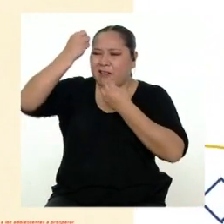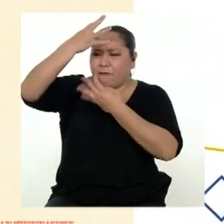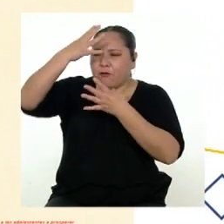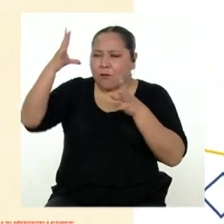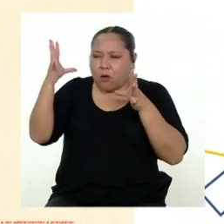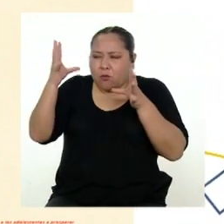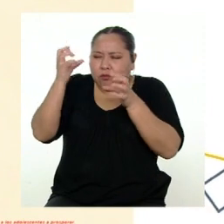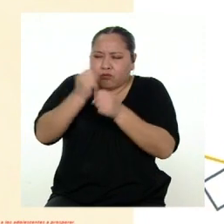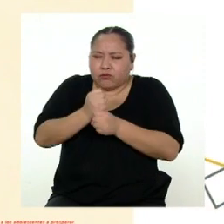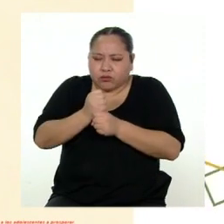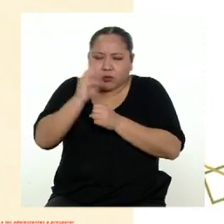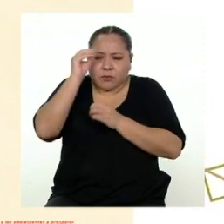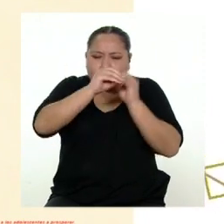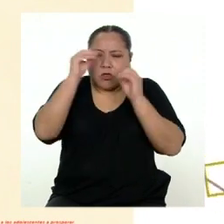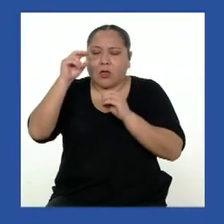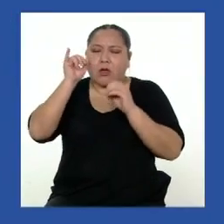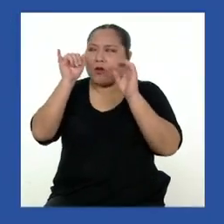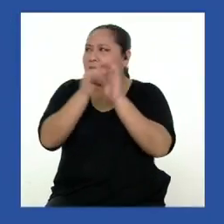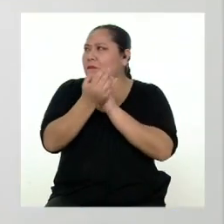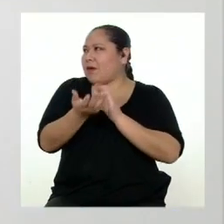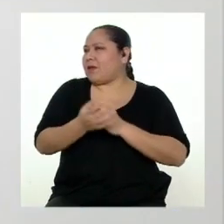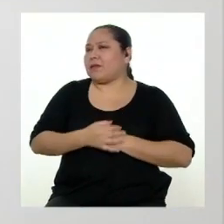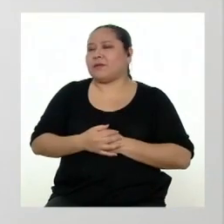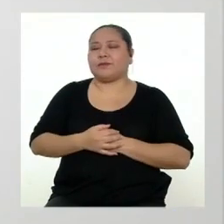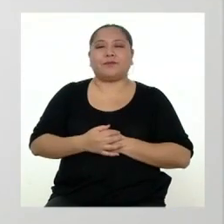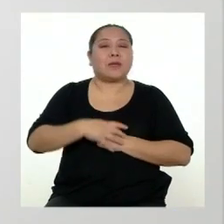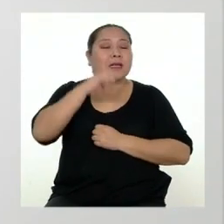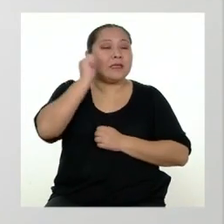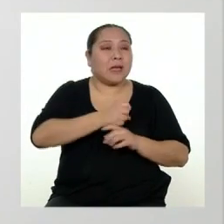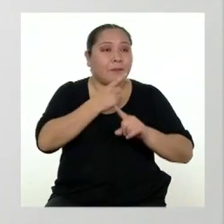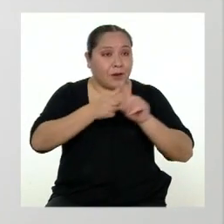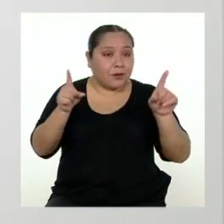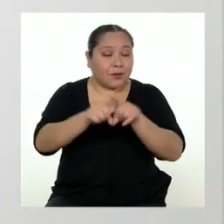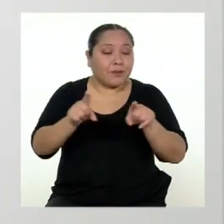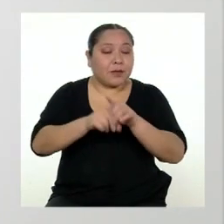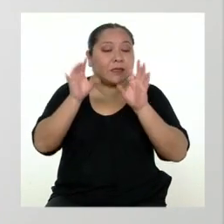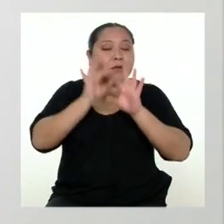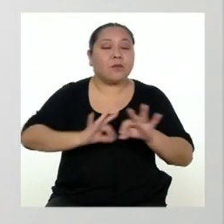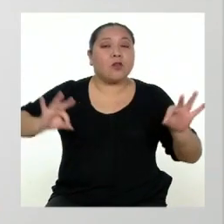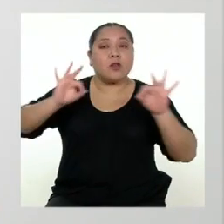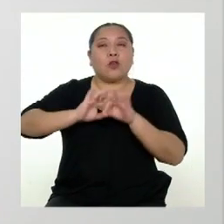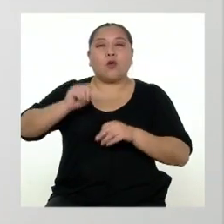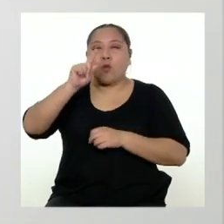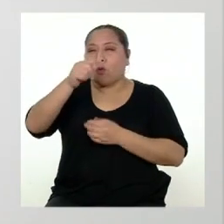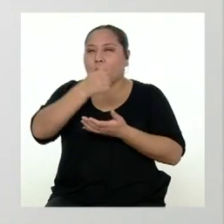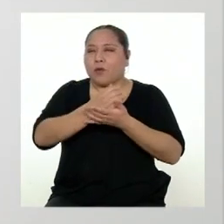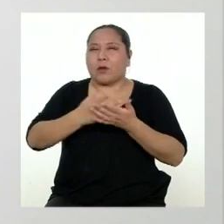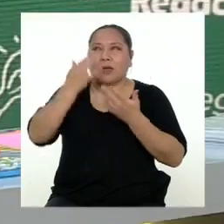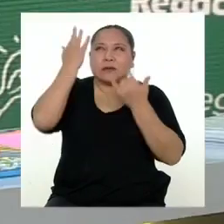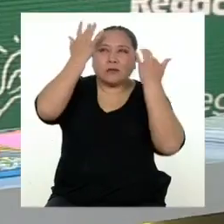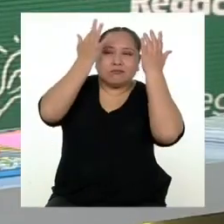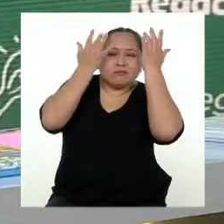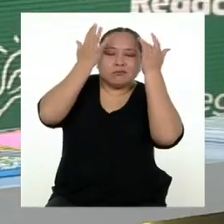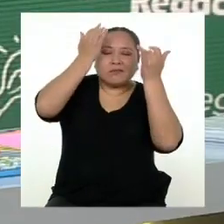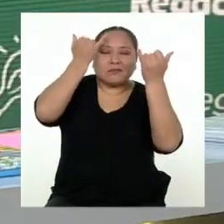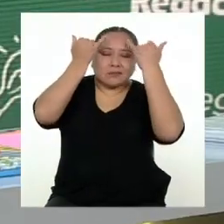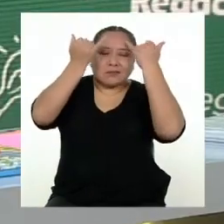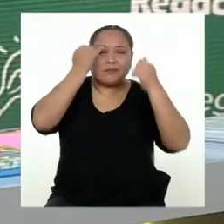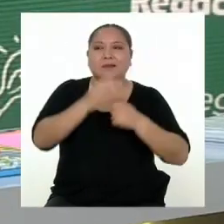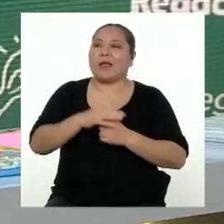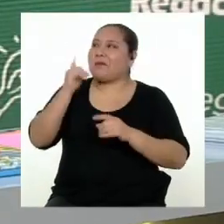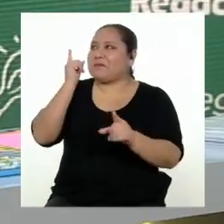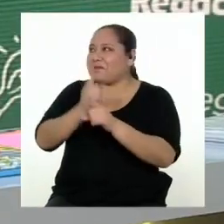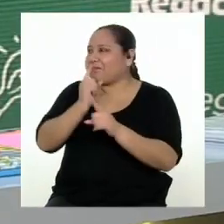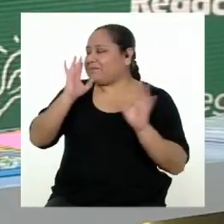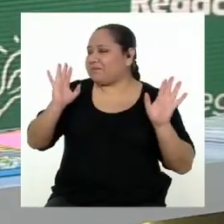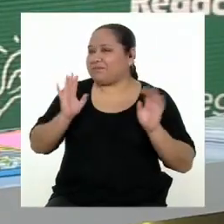de forma gráfica. Sí, pero también es importante una dosis de creatividad. ¡Genial!